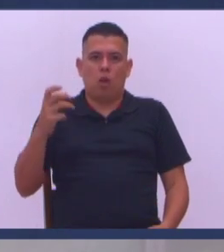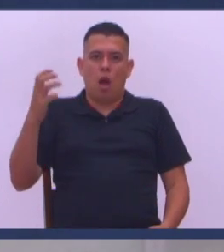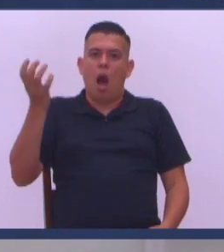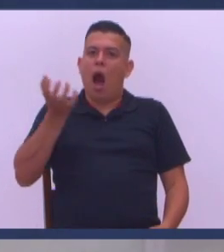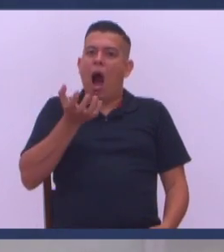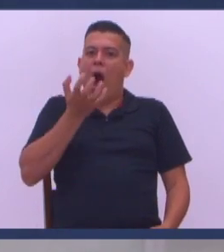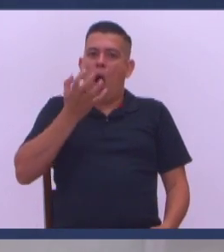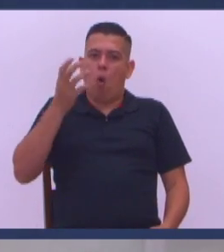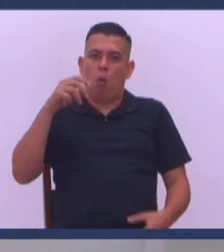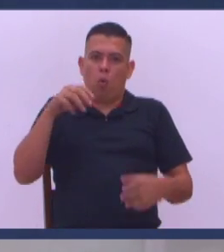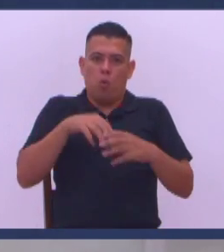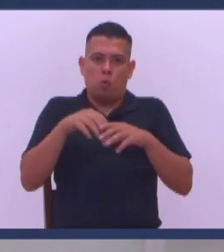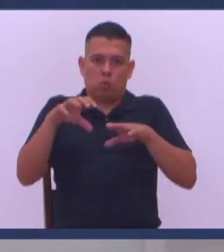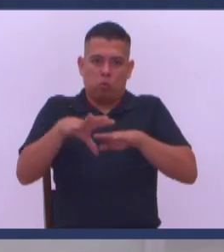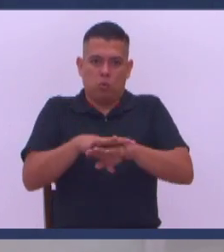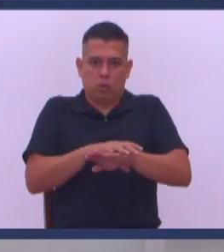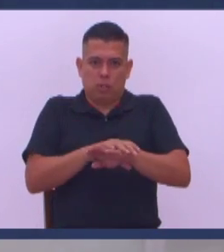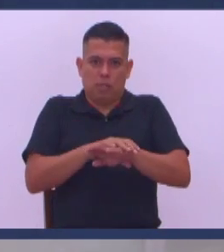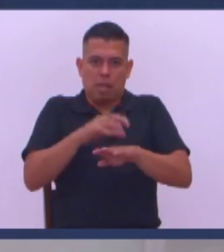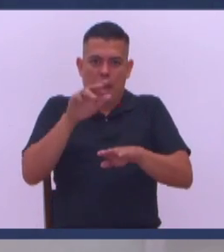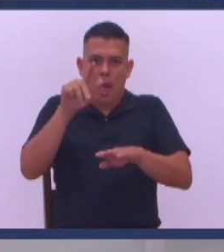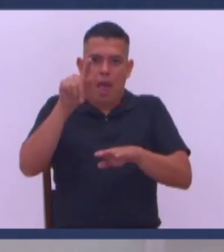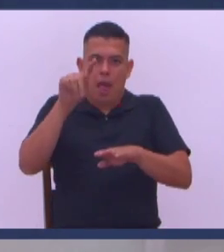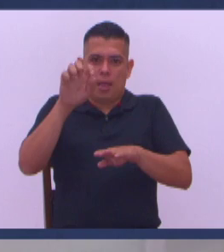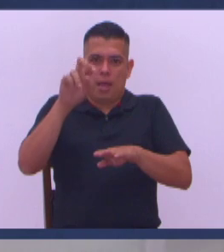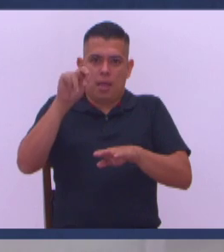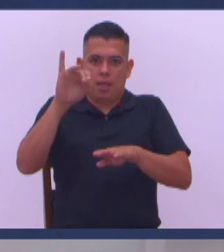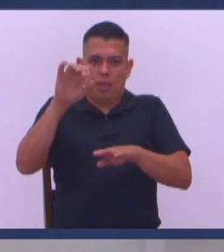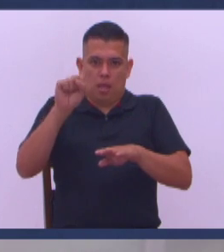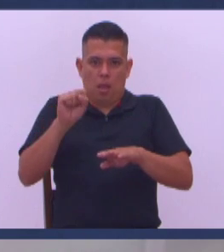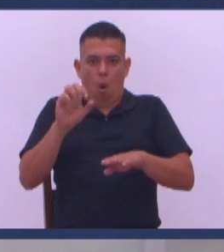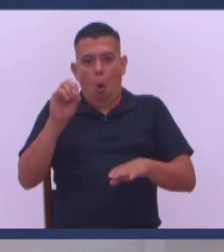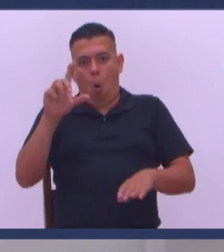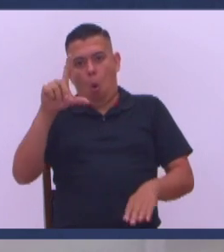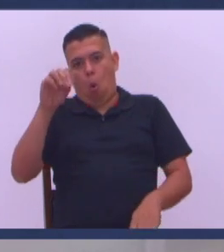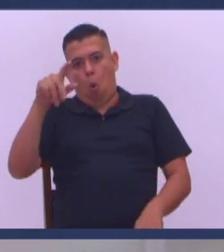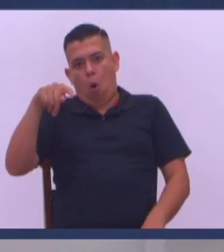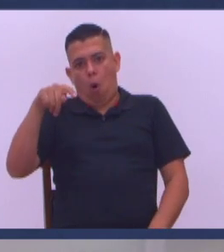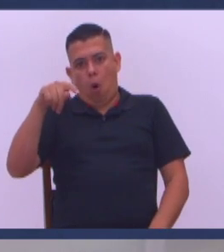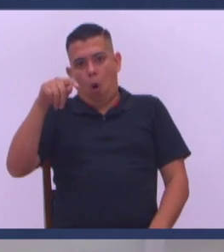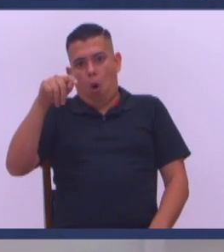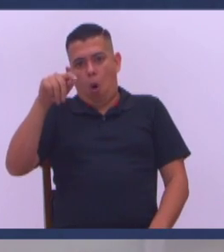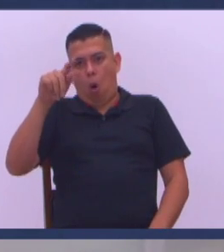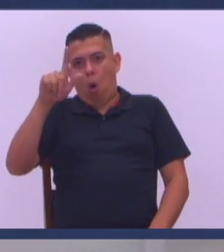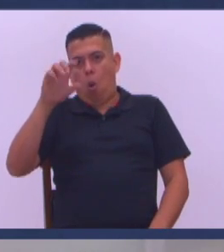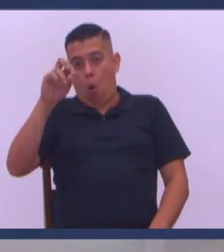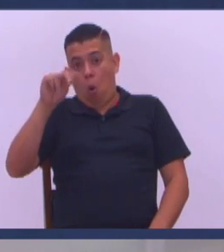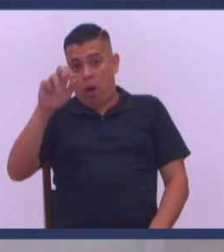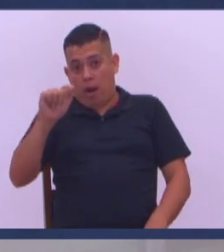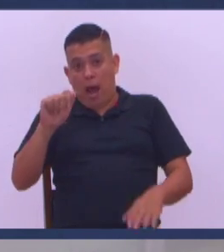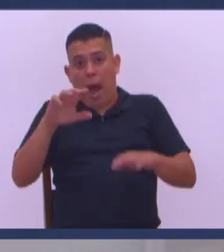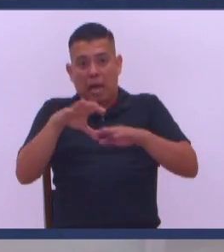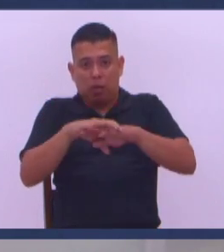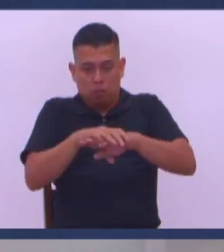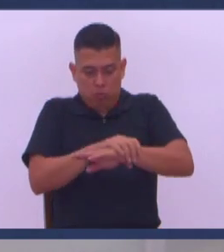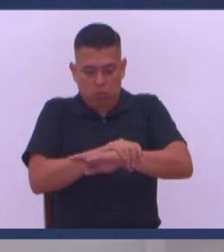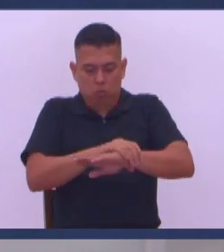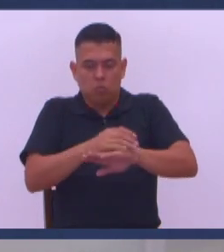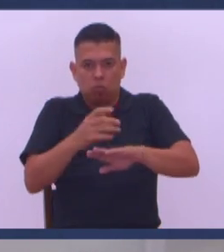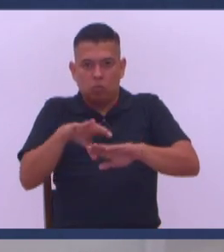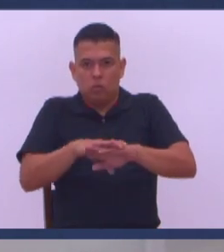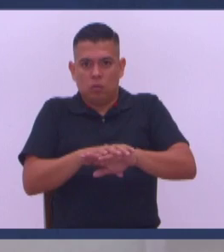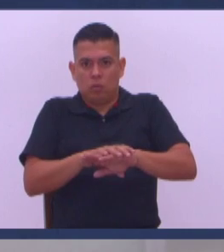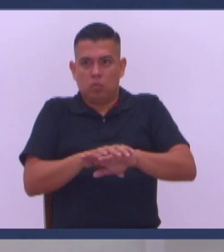Es para los que nos gustan Los zapatos tenis O de lona Yo ocupo unas botas Que son como tenis Son tenis Literalmente Son marcas de unos